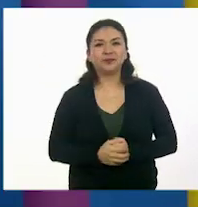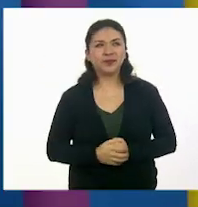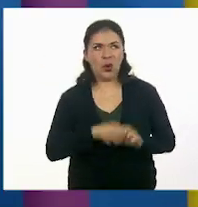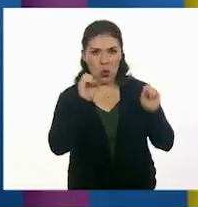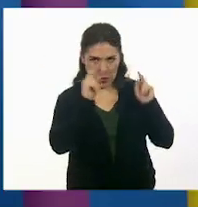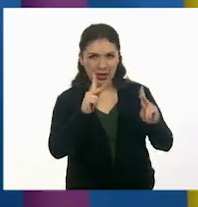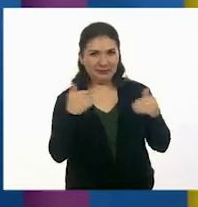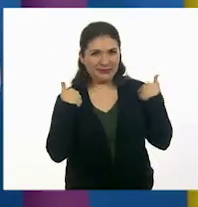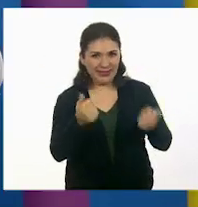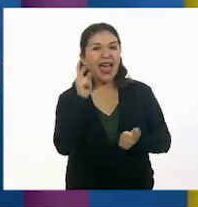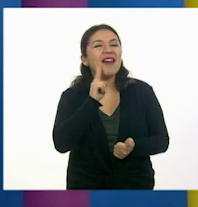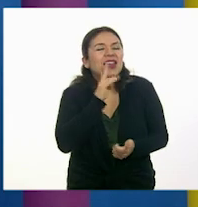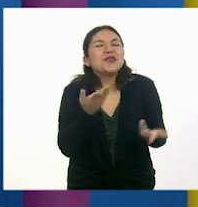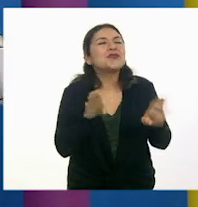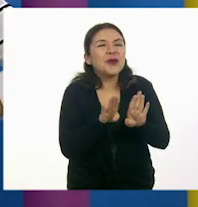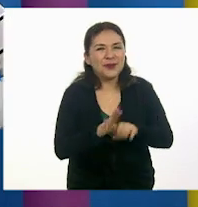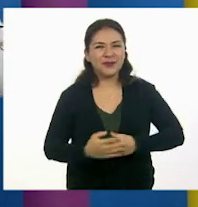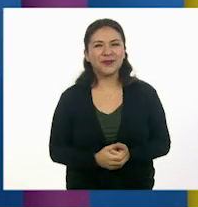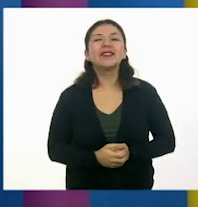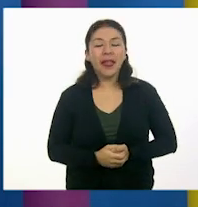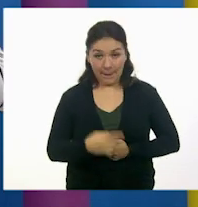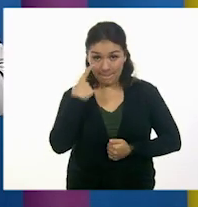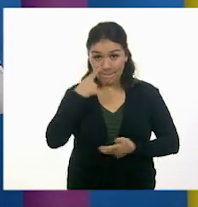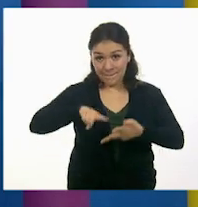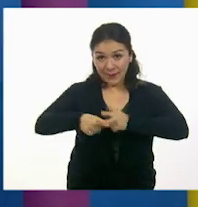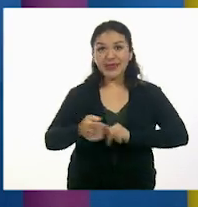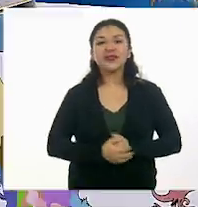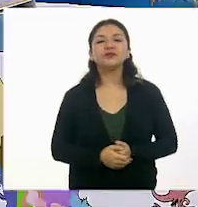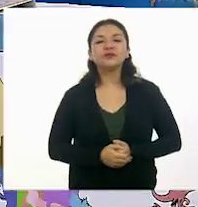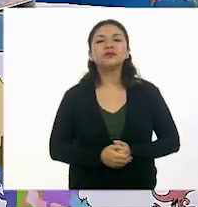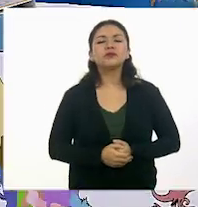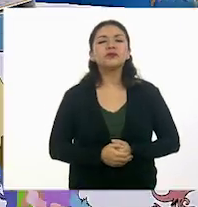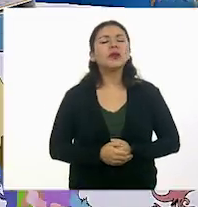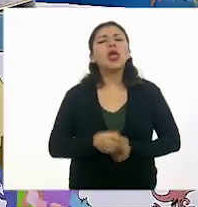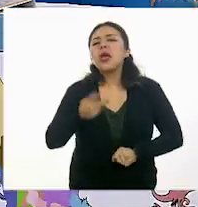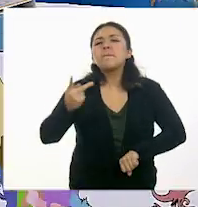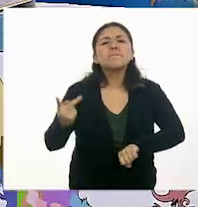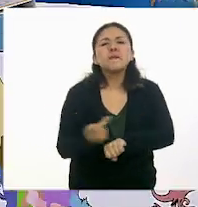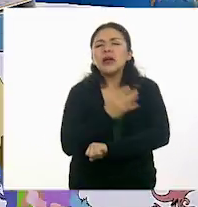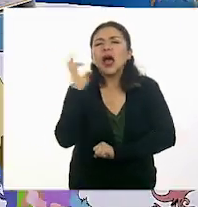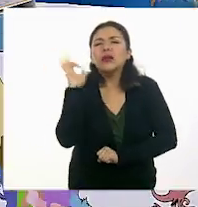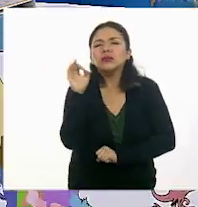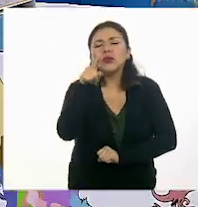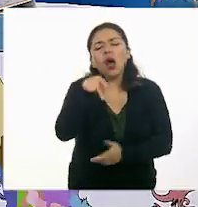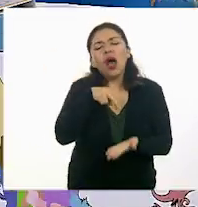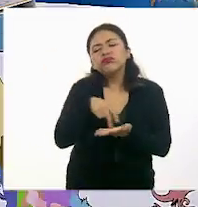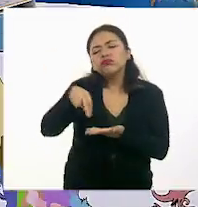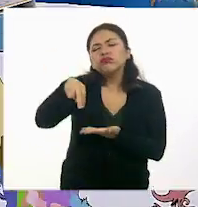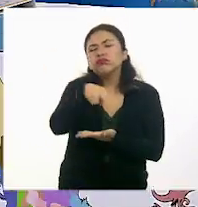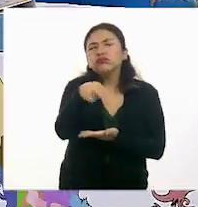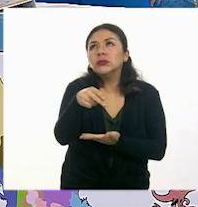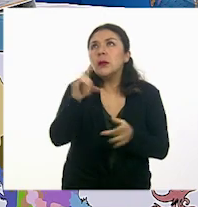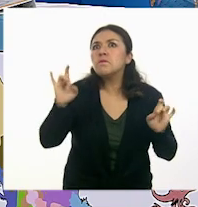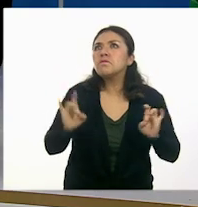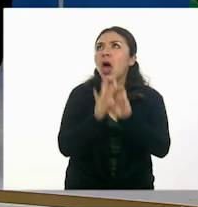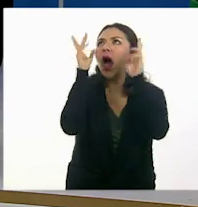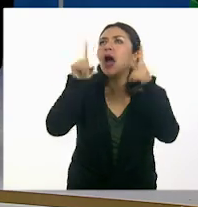Perfecto, Julio. A ver, ¿cómo lo haríamos? Bueno, empecemos. ¿Qué pasaría si de repente comenzara a llover?